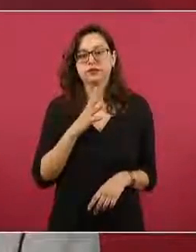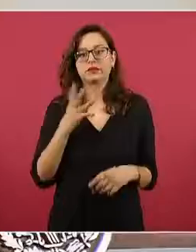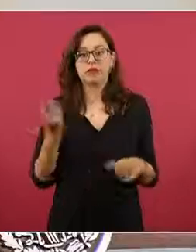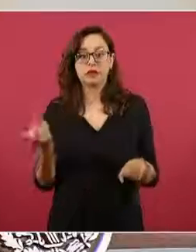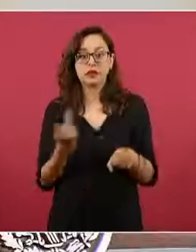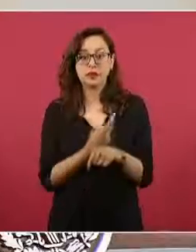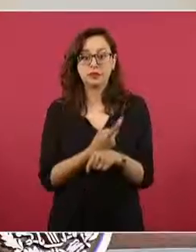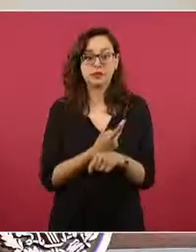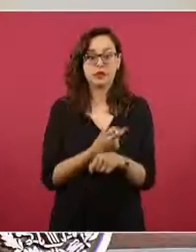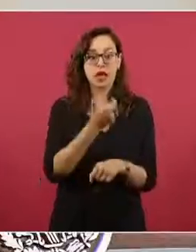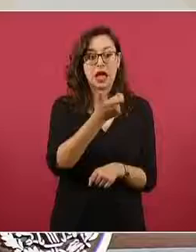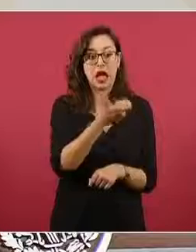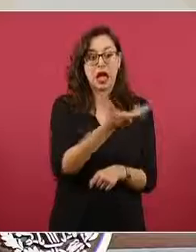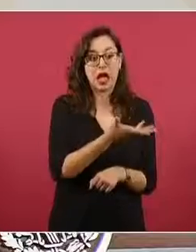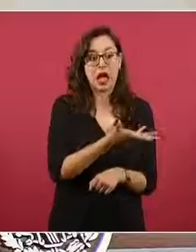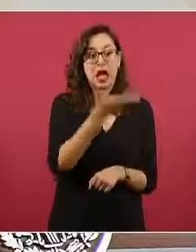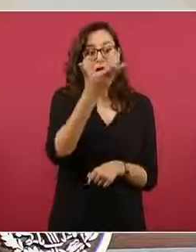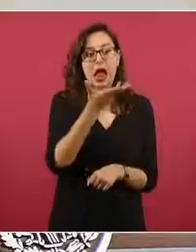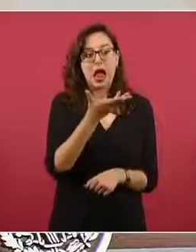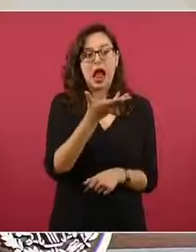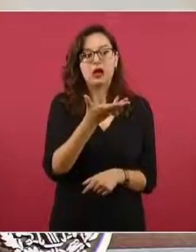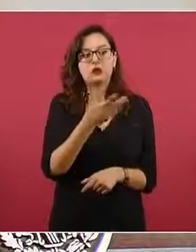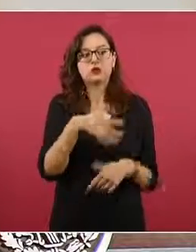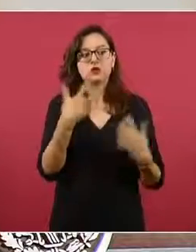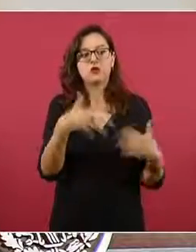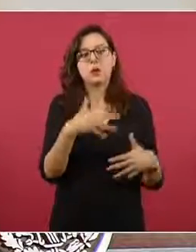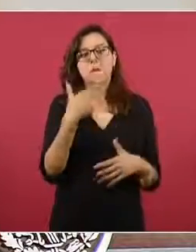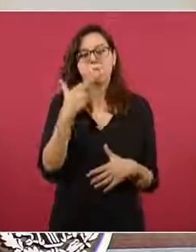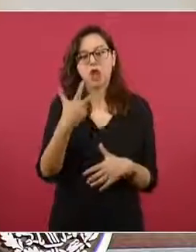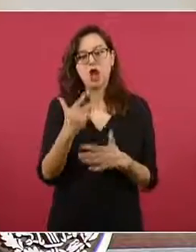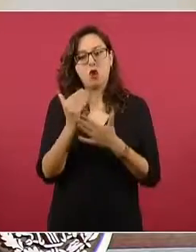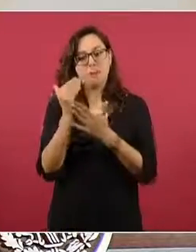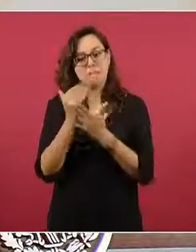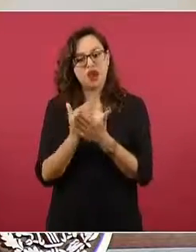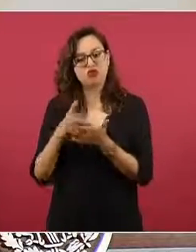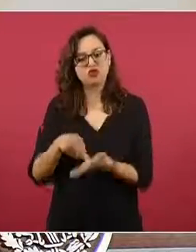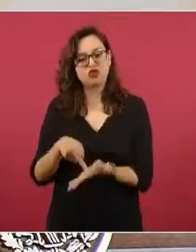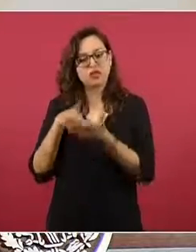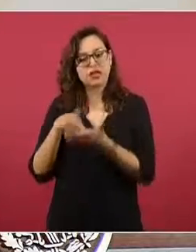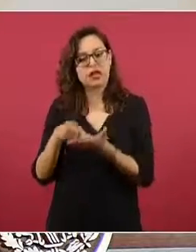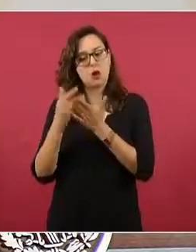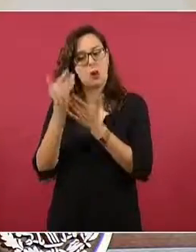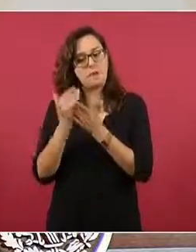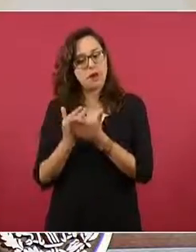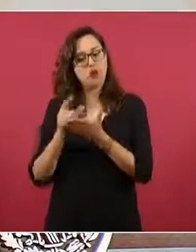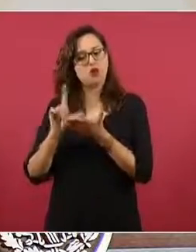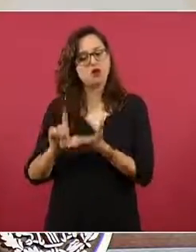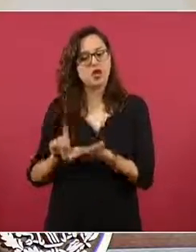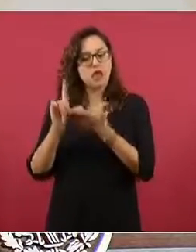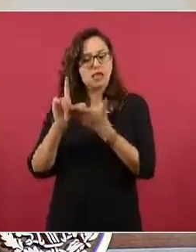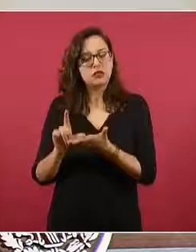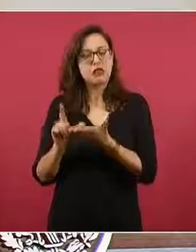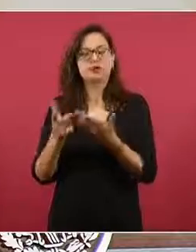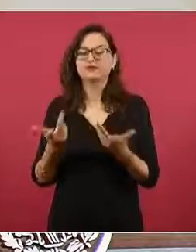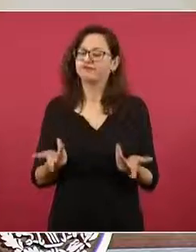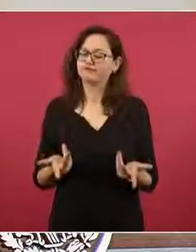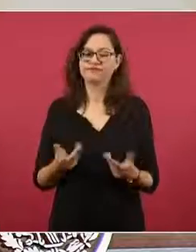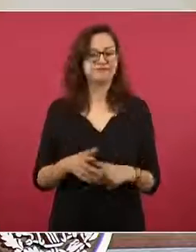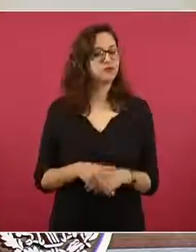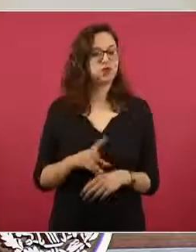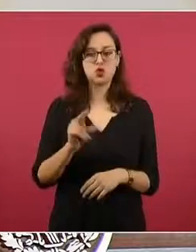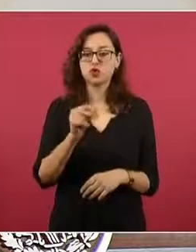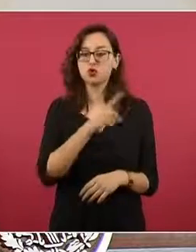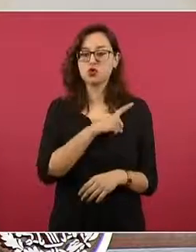no subir el precio, le doy su rasuradita al kilo, le doy su rasuradita al litro. Y estamos en todos los